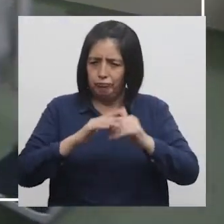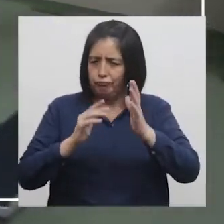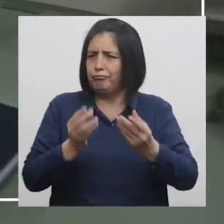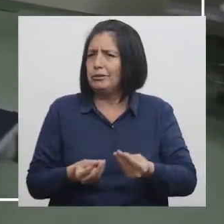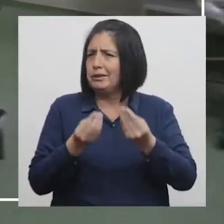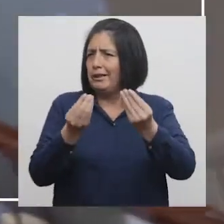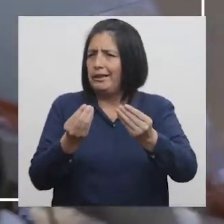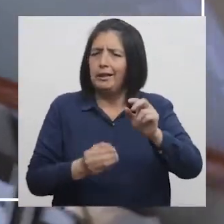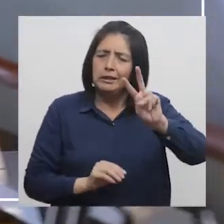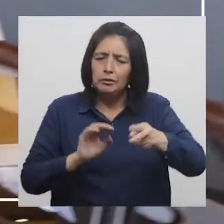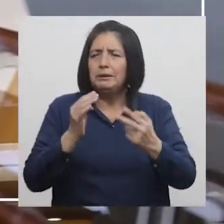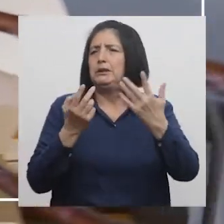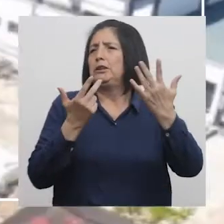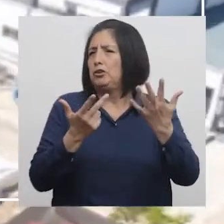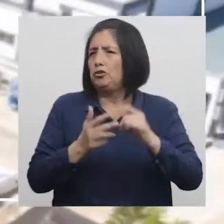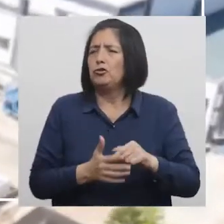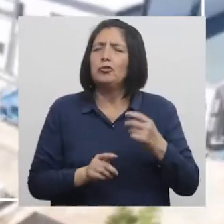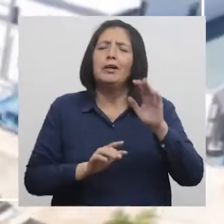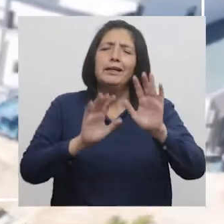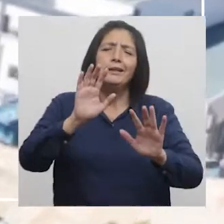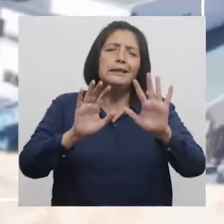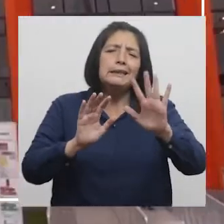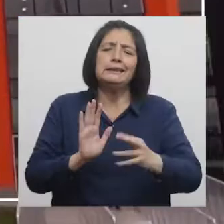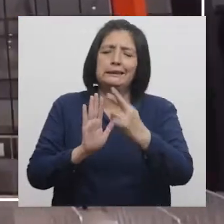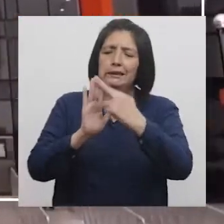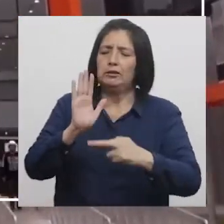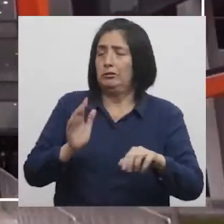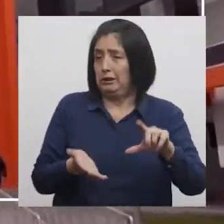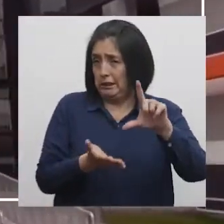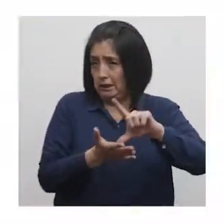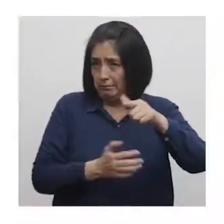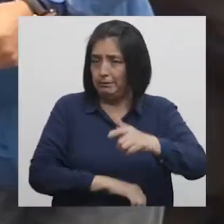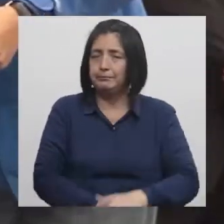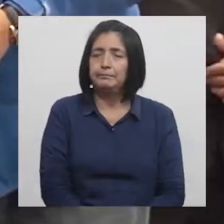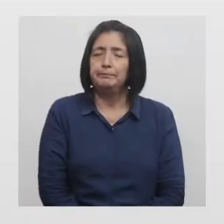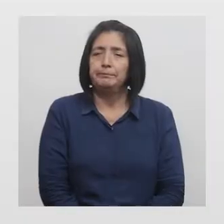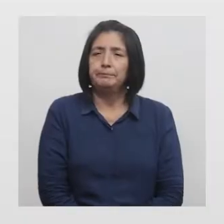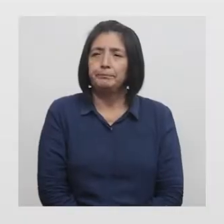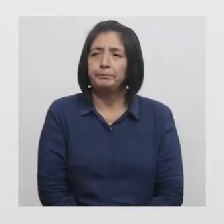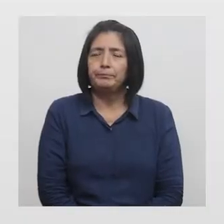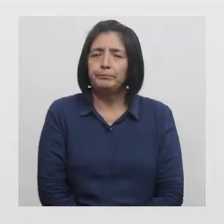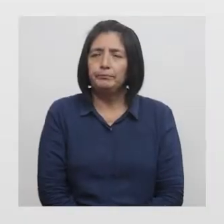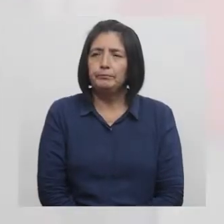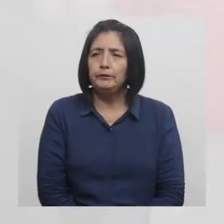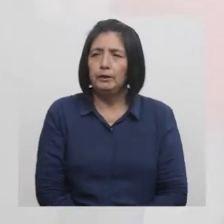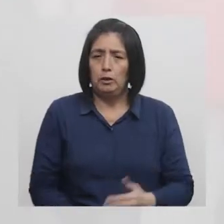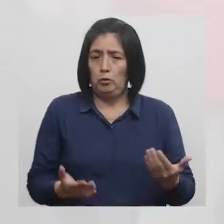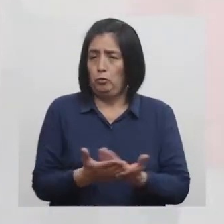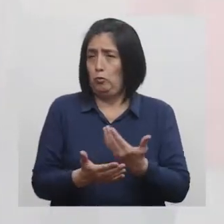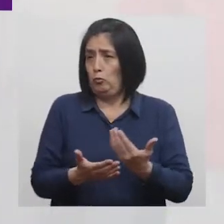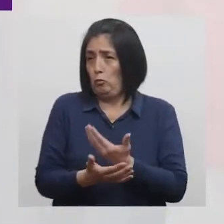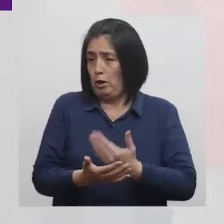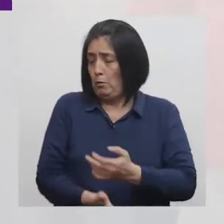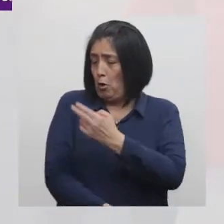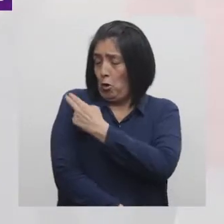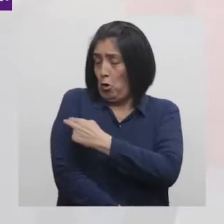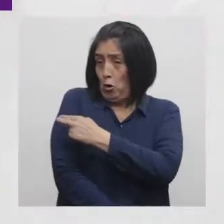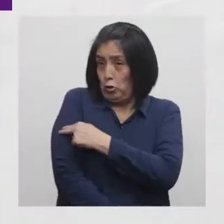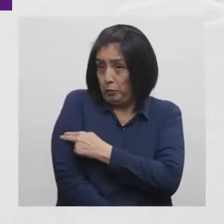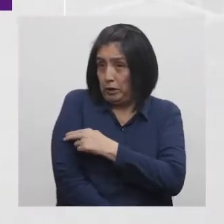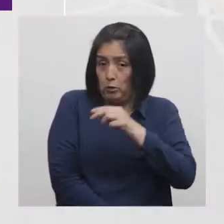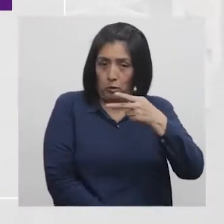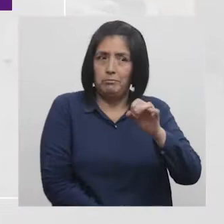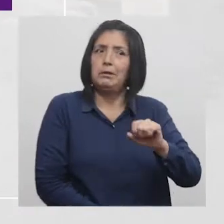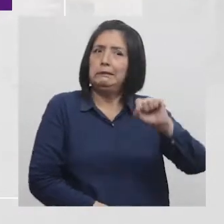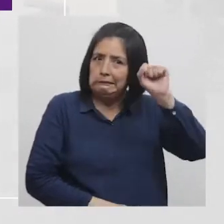entregarán este 2018 En 15 regiones y en Lima Metropolitana El nuevo hospital de Guarmey será una